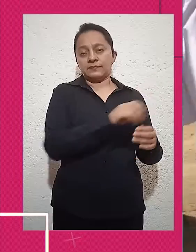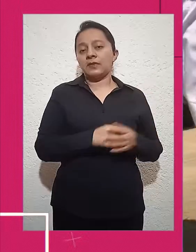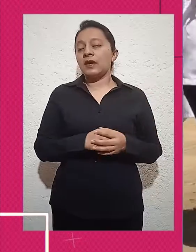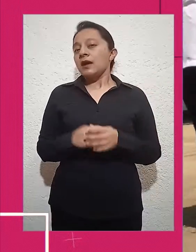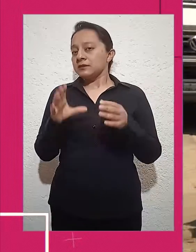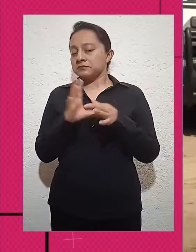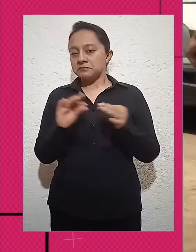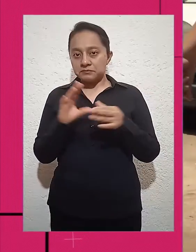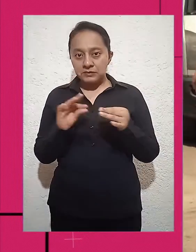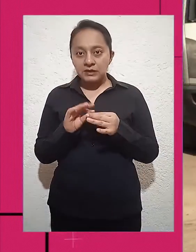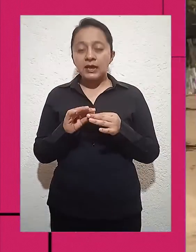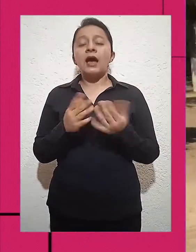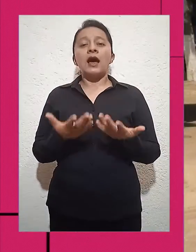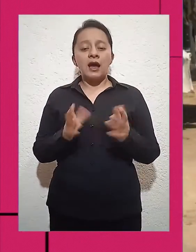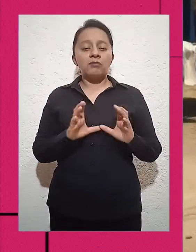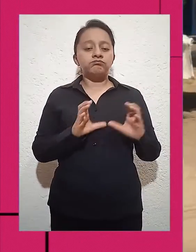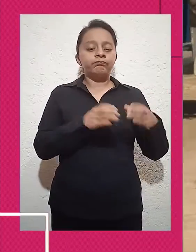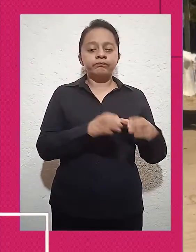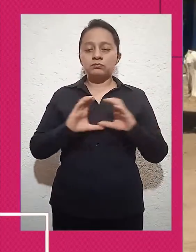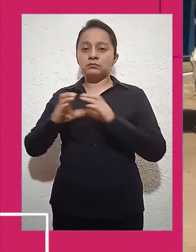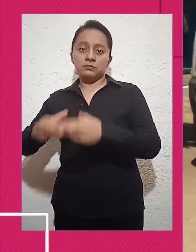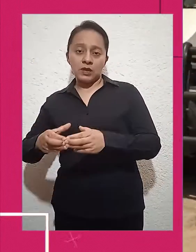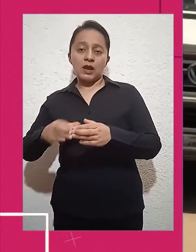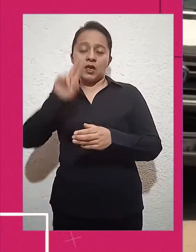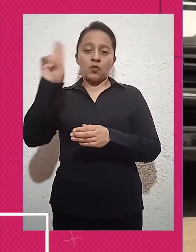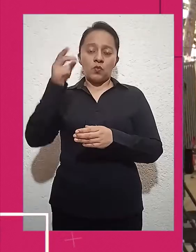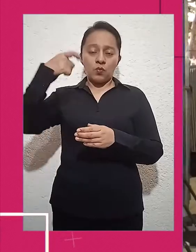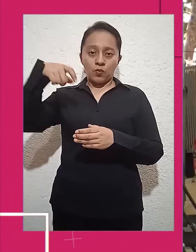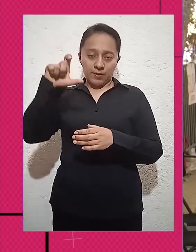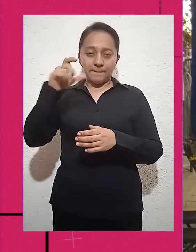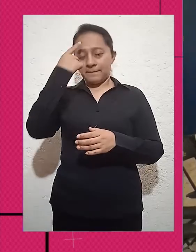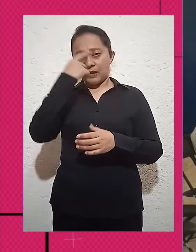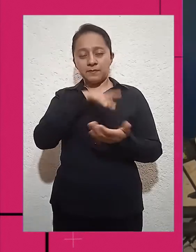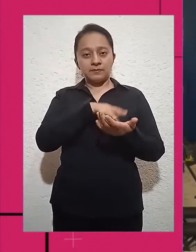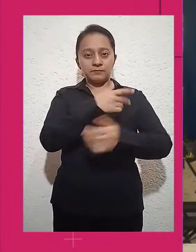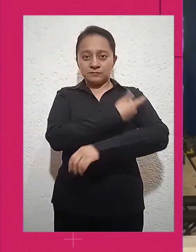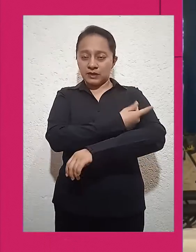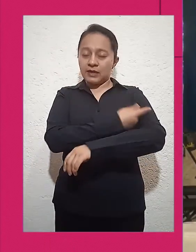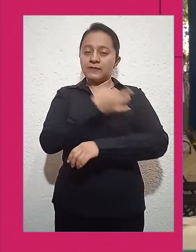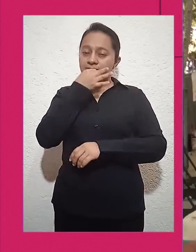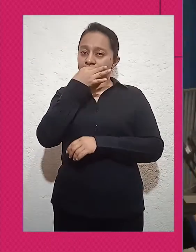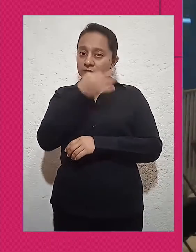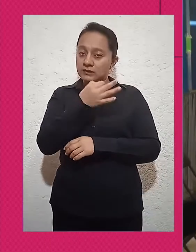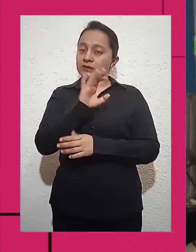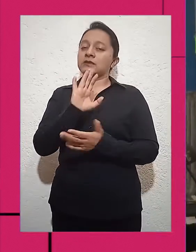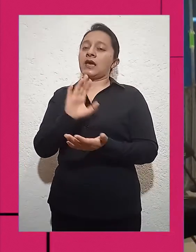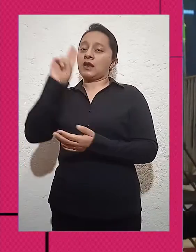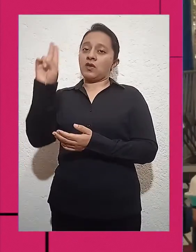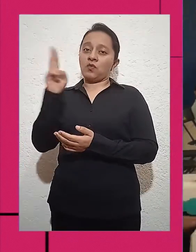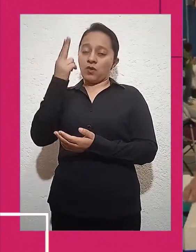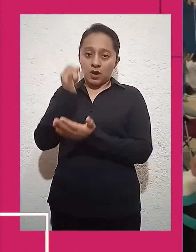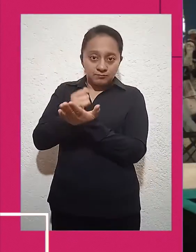jornadas de vacunación, se recordó que la universidad decidió no colaborar, ya que no se garantizaba la vacuna para los